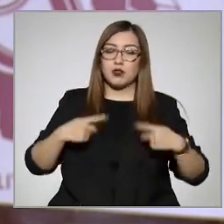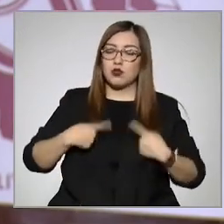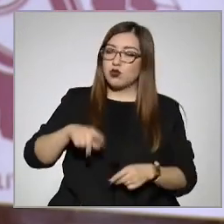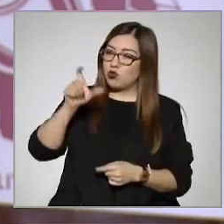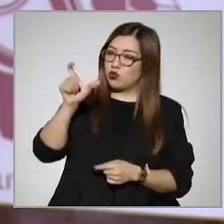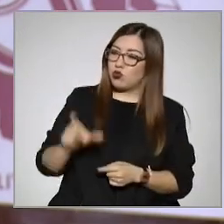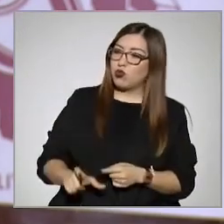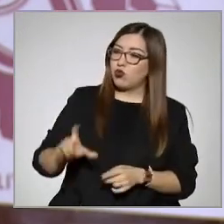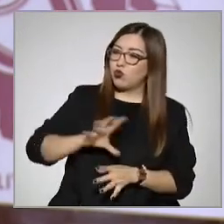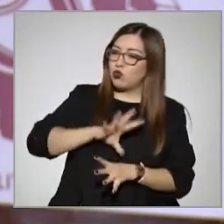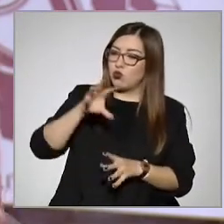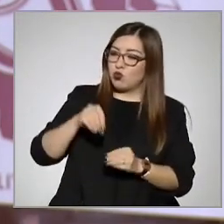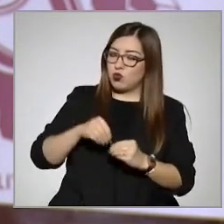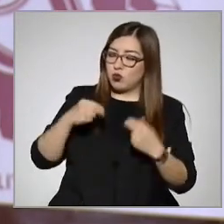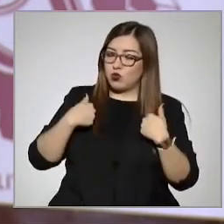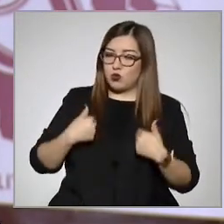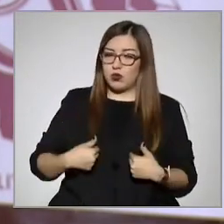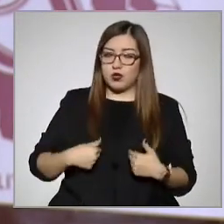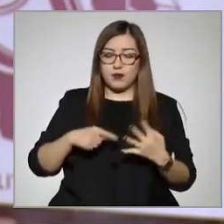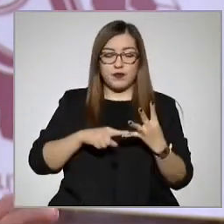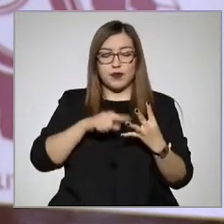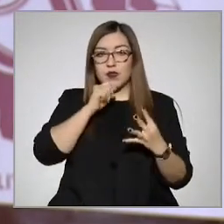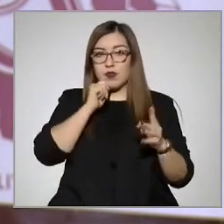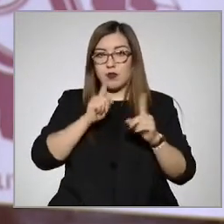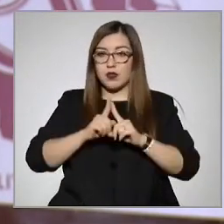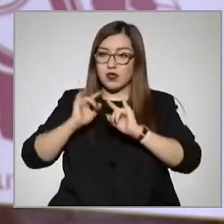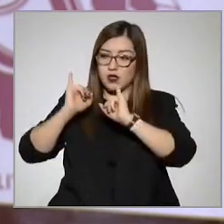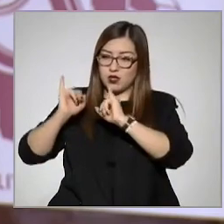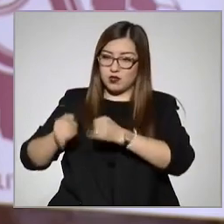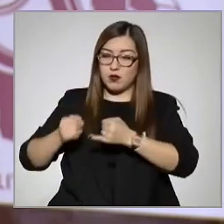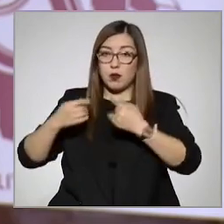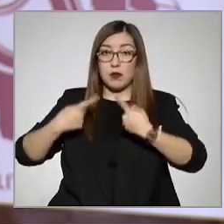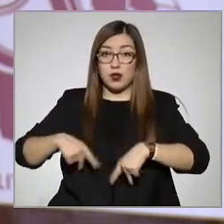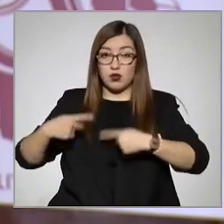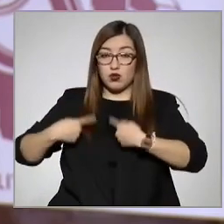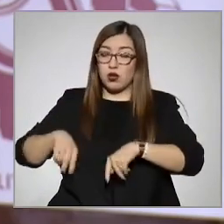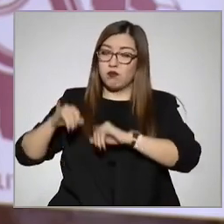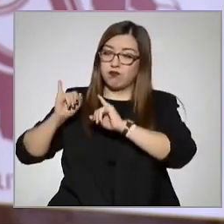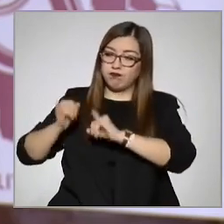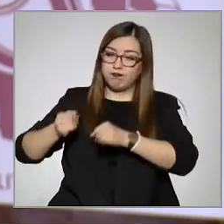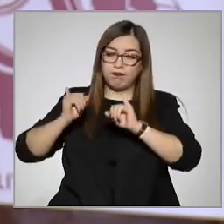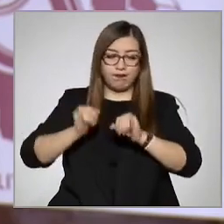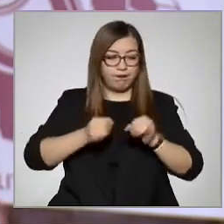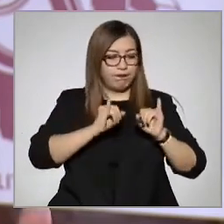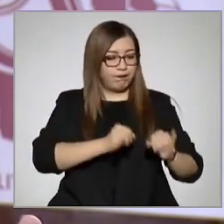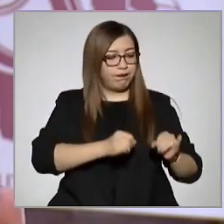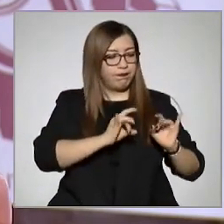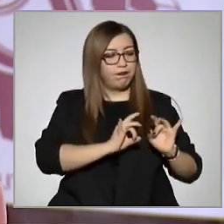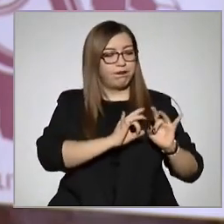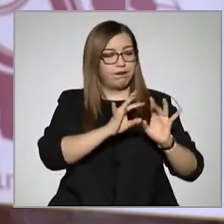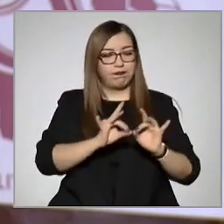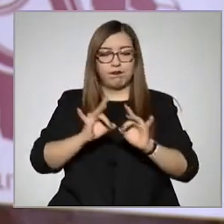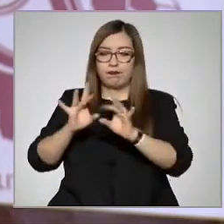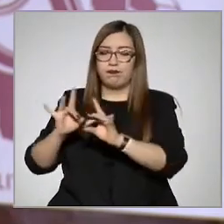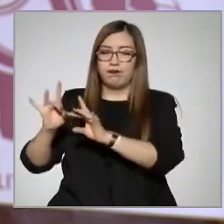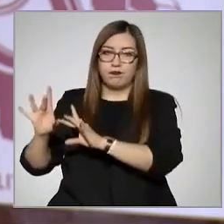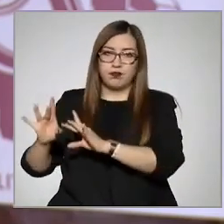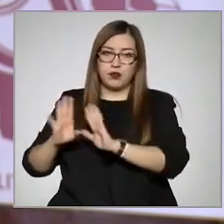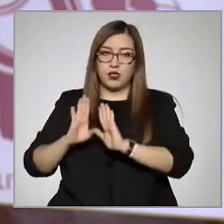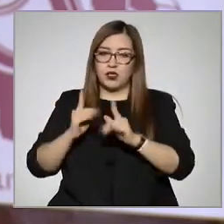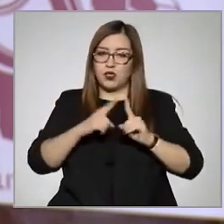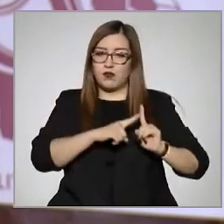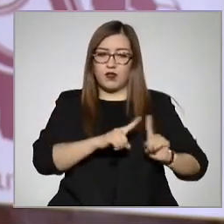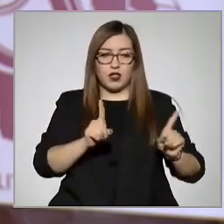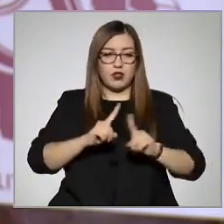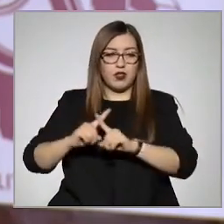y es individual porque cada caso es único, indivisible y que